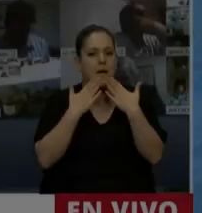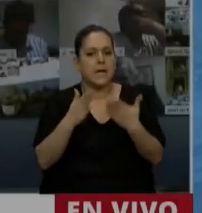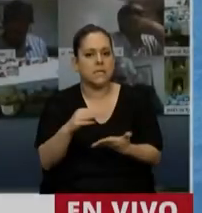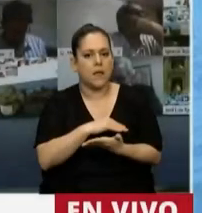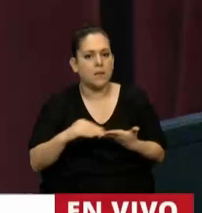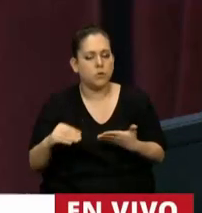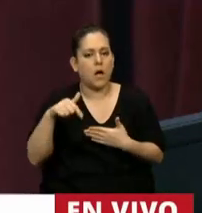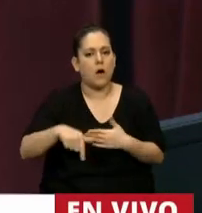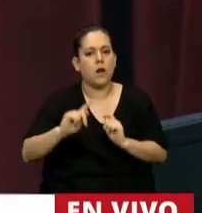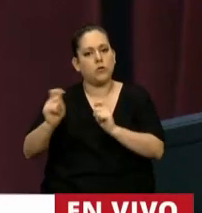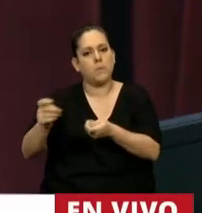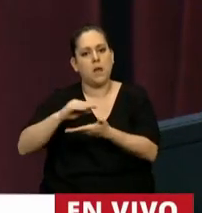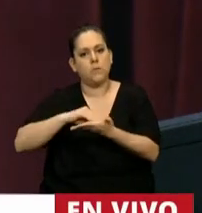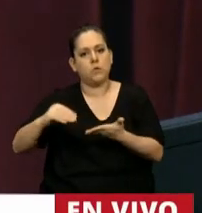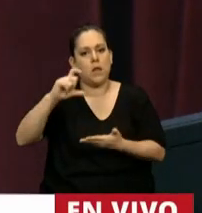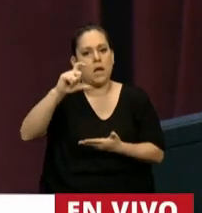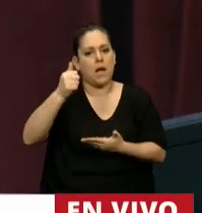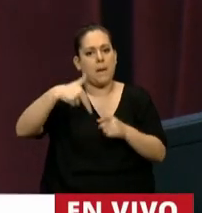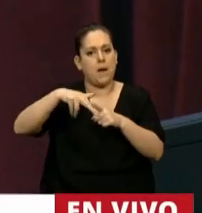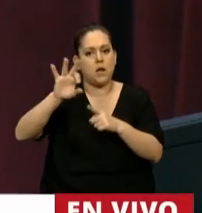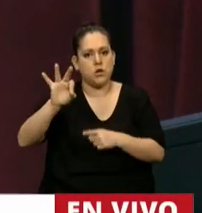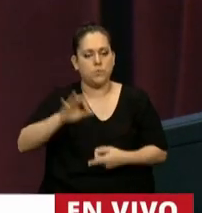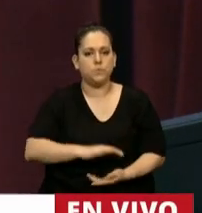Tiene la palabra la diputada Graciela Camaño.